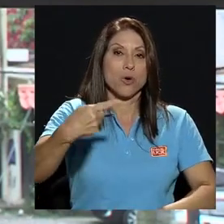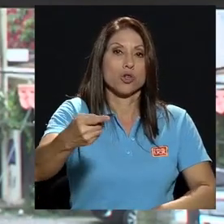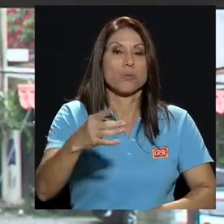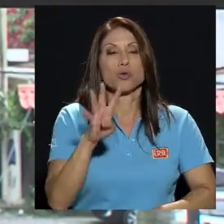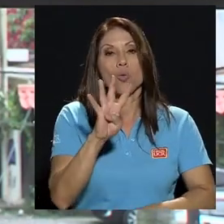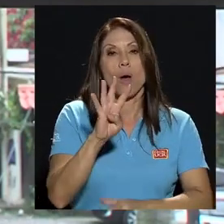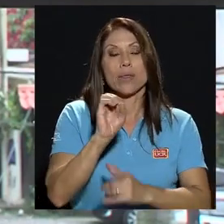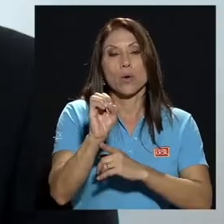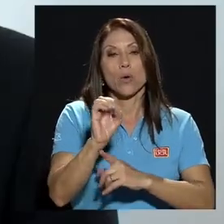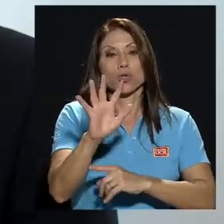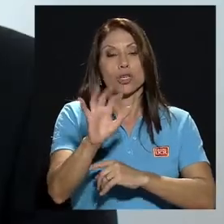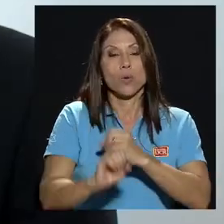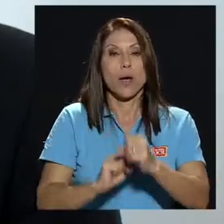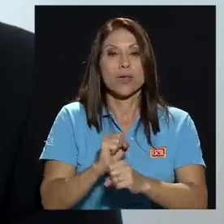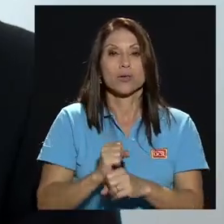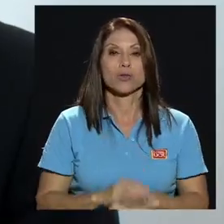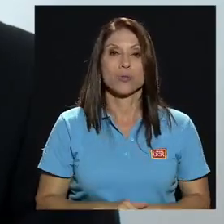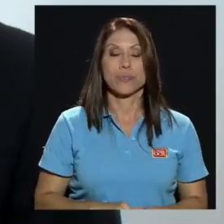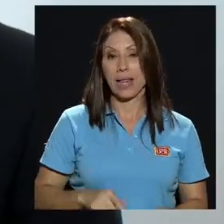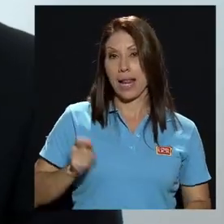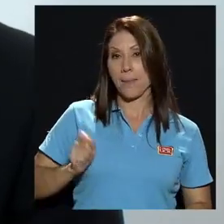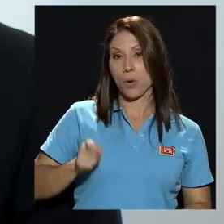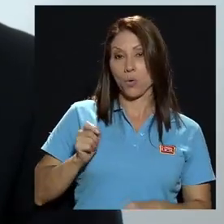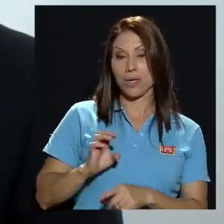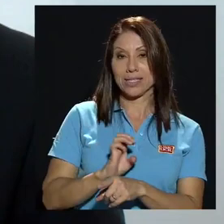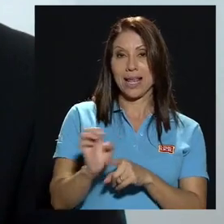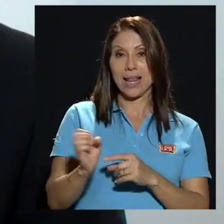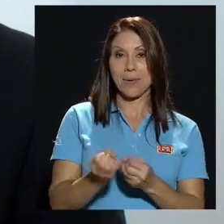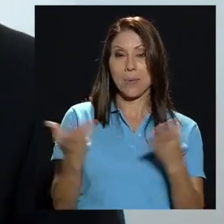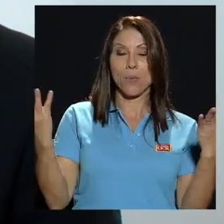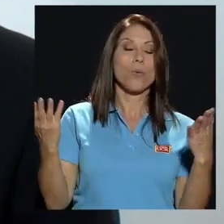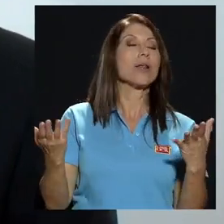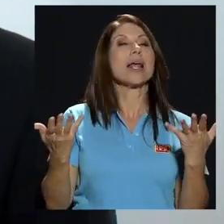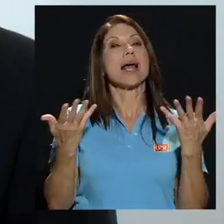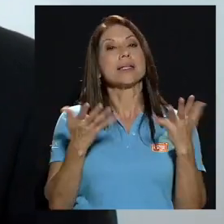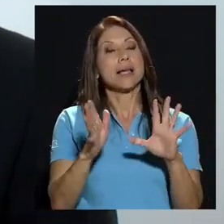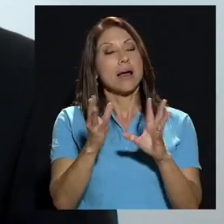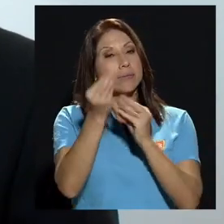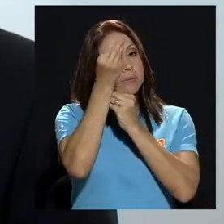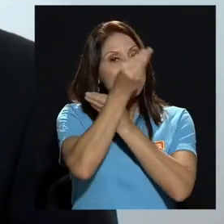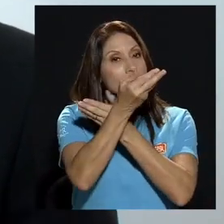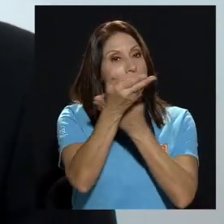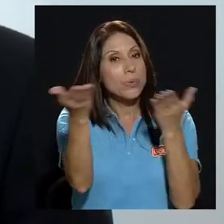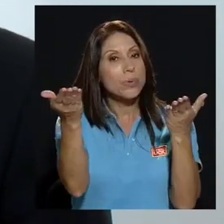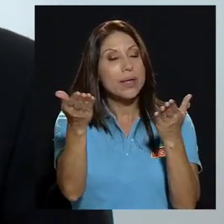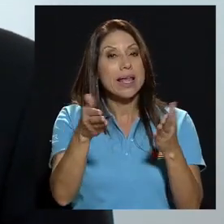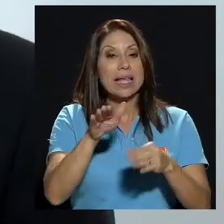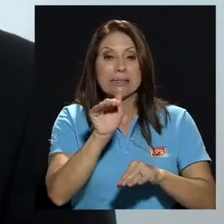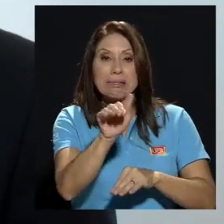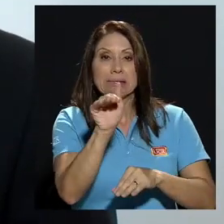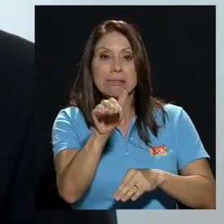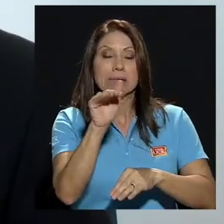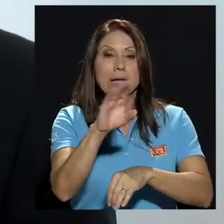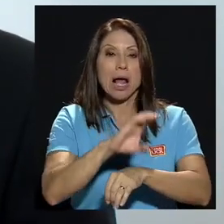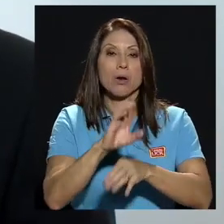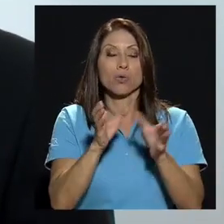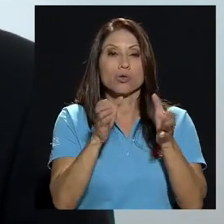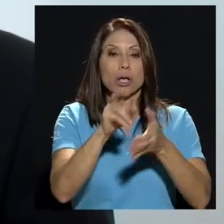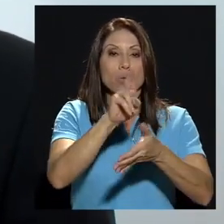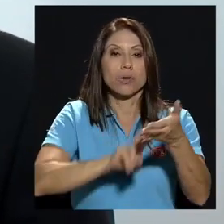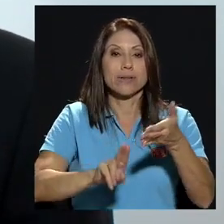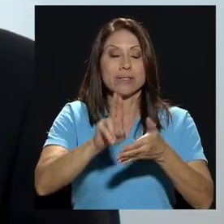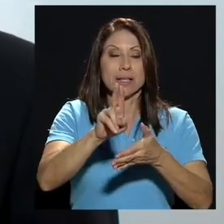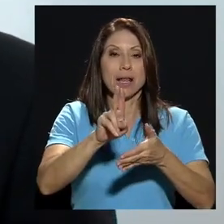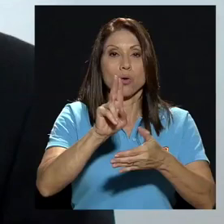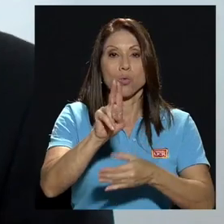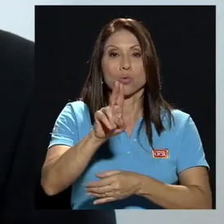cuatro o cinco años la procuraduría de la ética pública rindió un informe en el que insta al consejo universitario de la universidad de costarrica